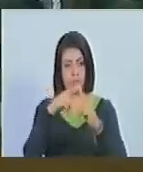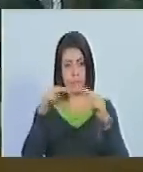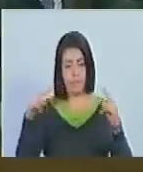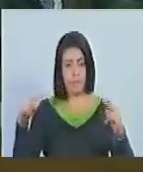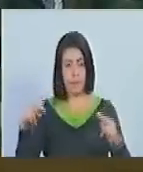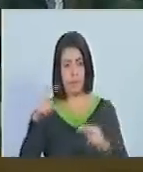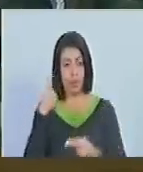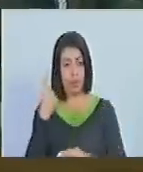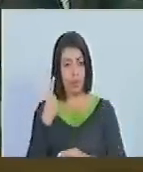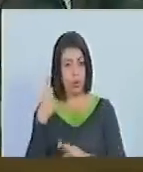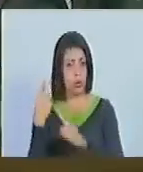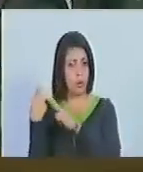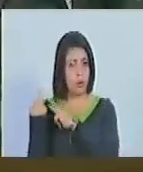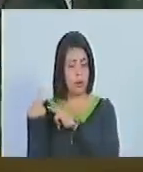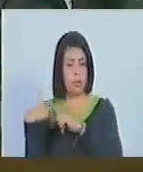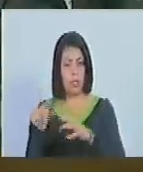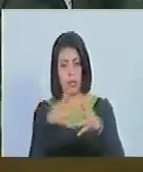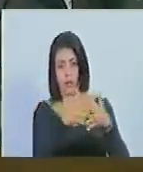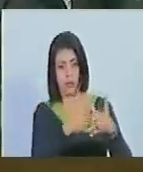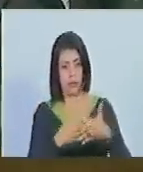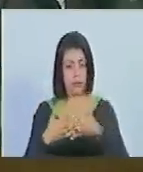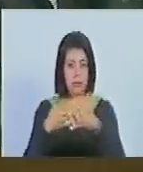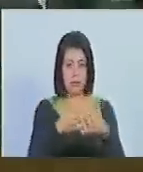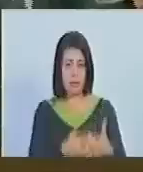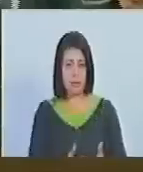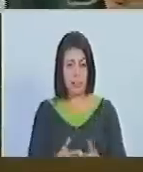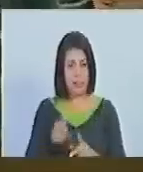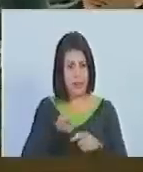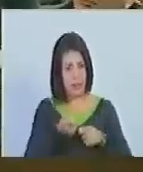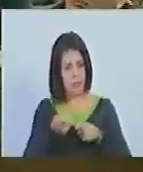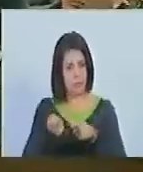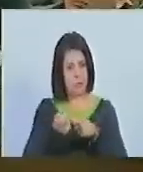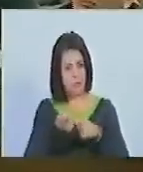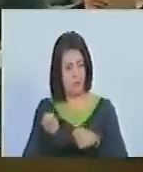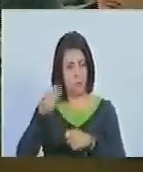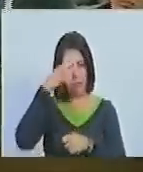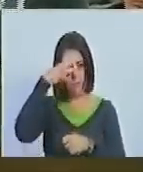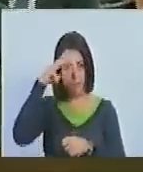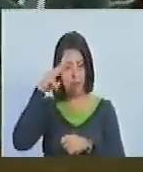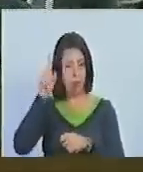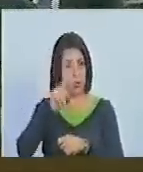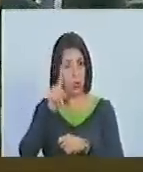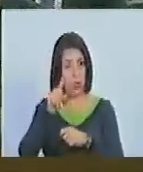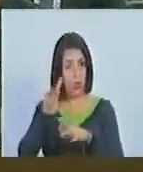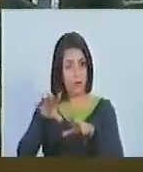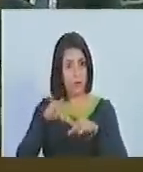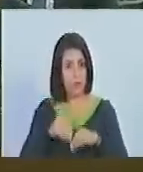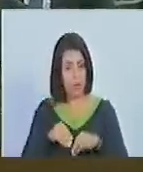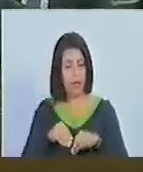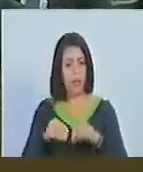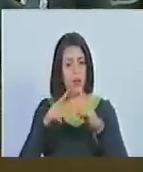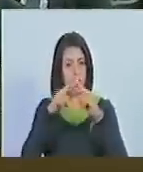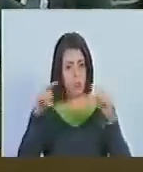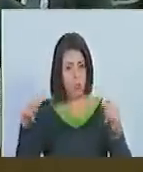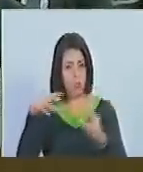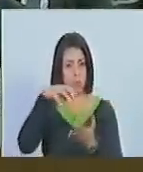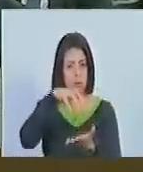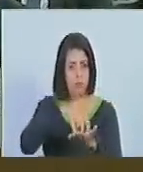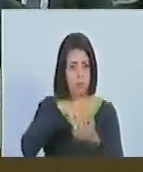son los representantes de los Estados Unidos que presionaron a México para que no ratificaran el Congreso de Panamá